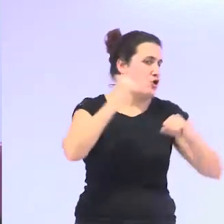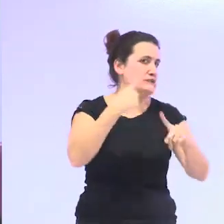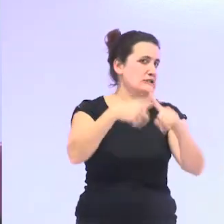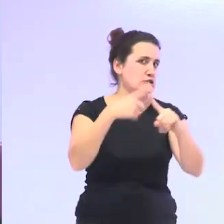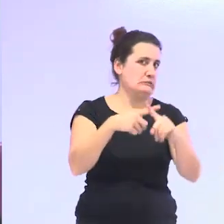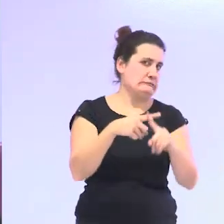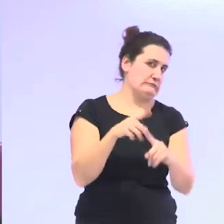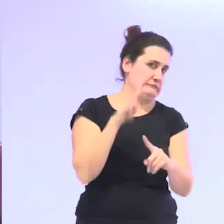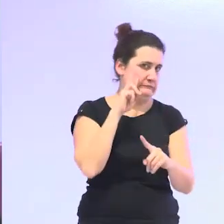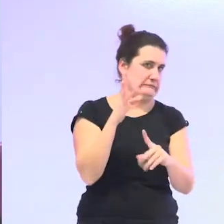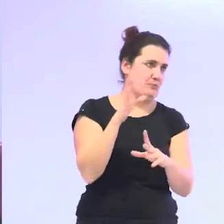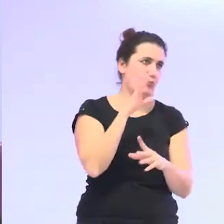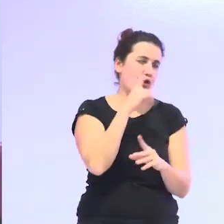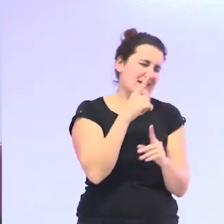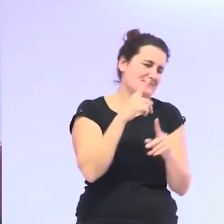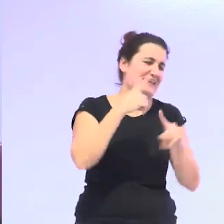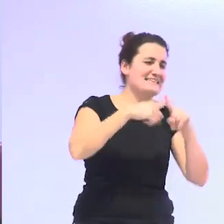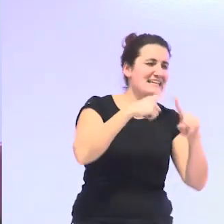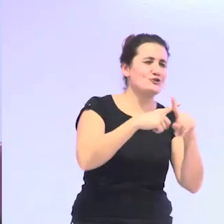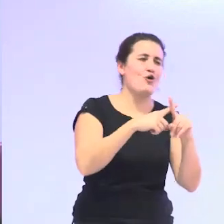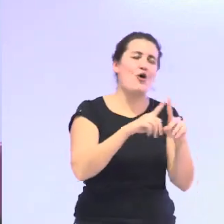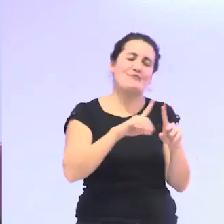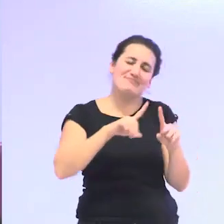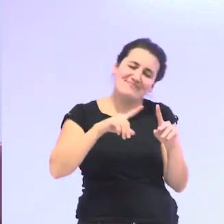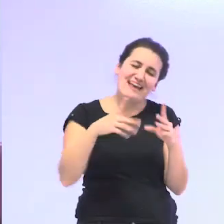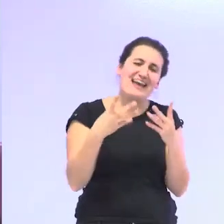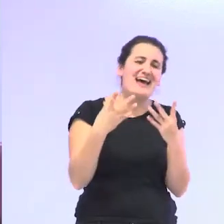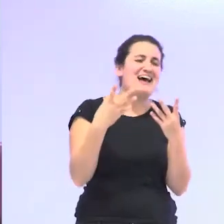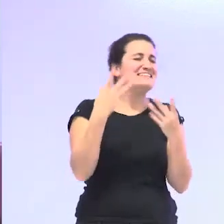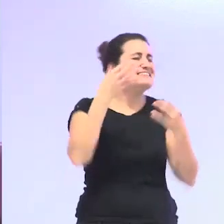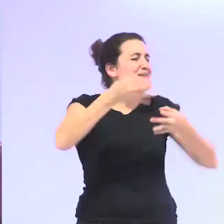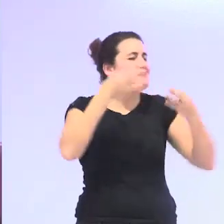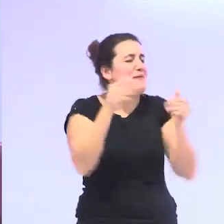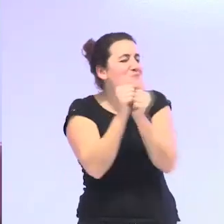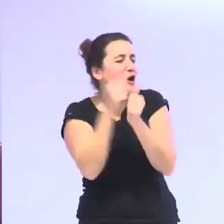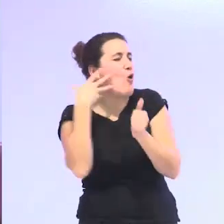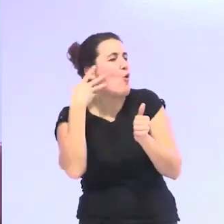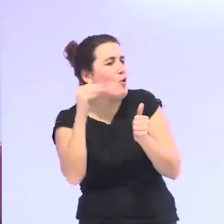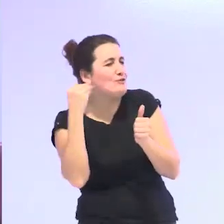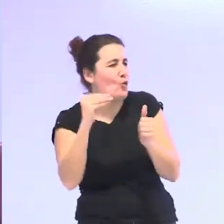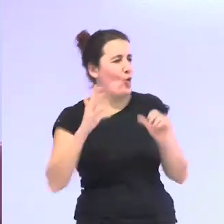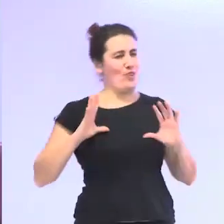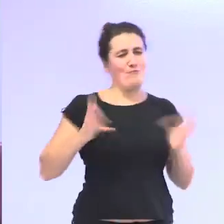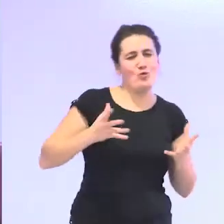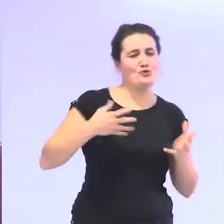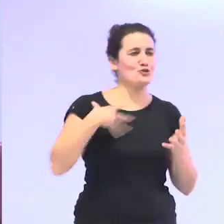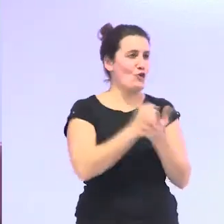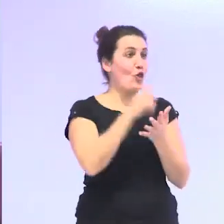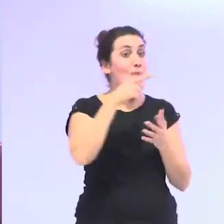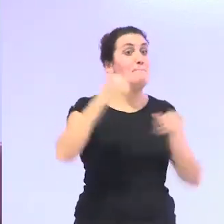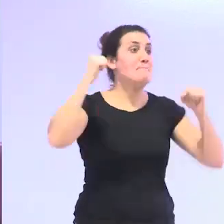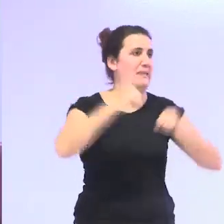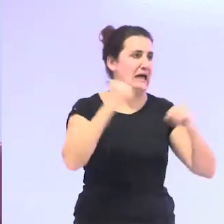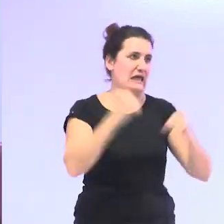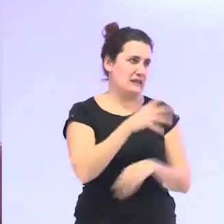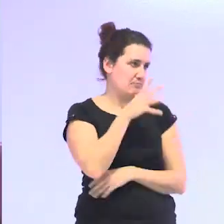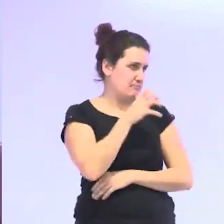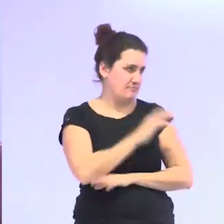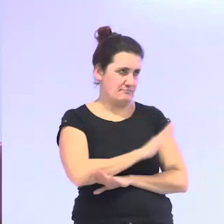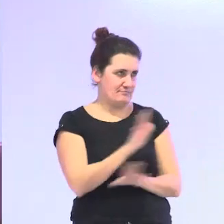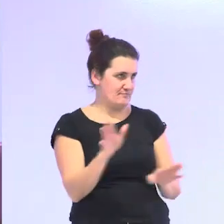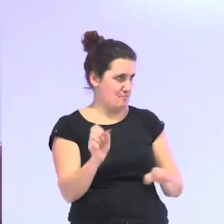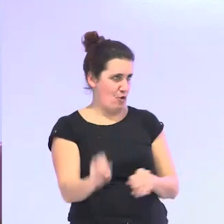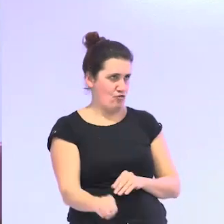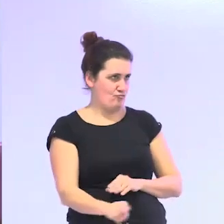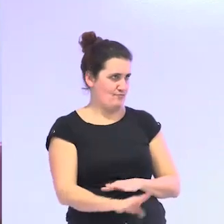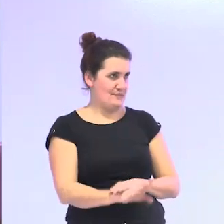porque la sexualidad está muy pegada con la juventud con los impulsos de la juventud en la vejez todavía está peor vista